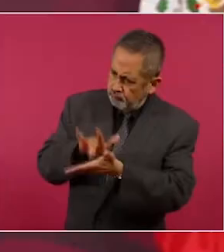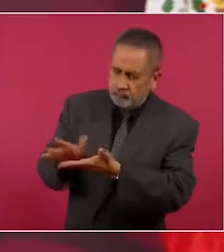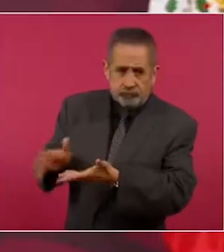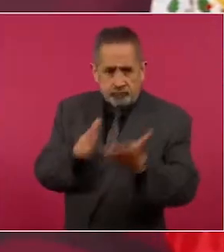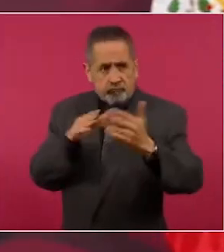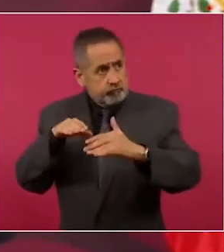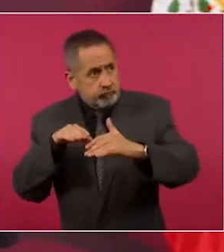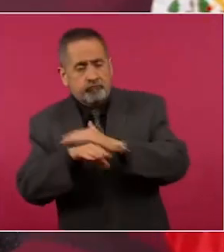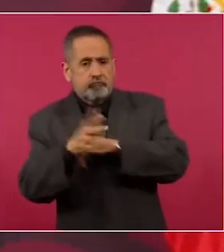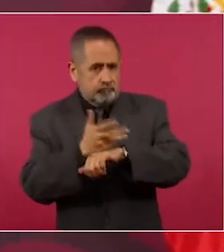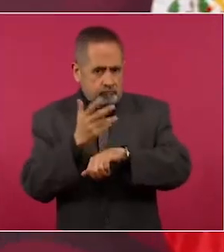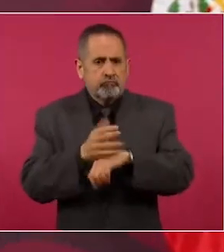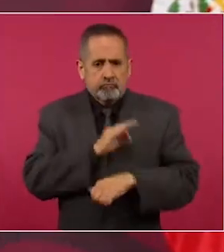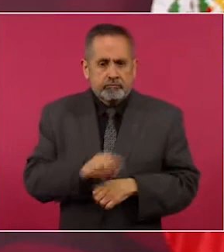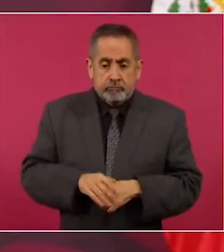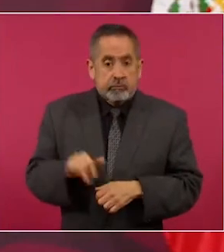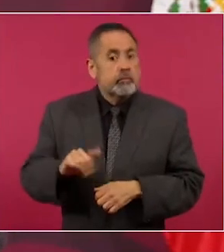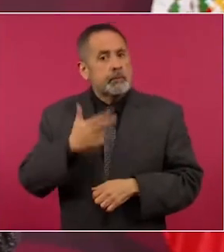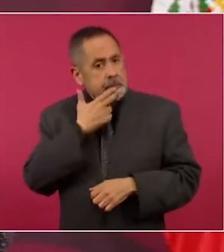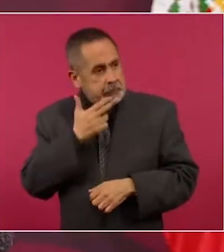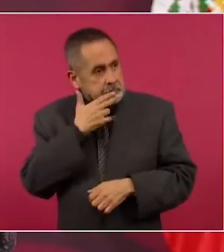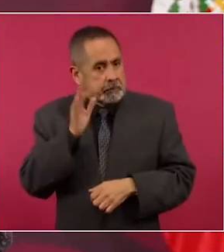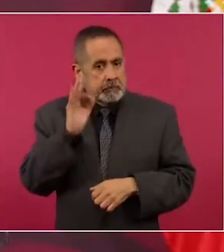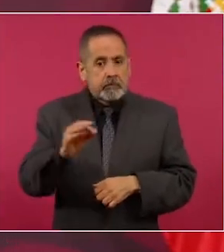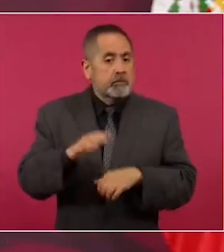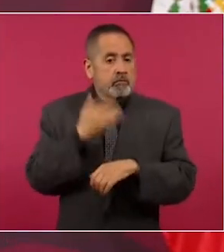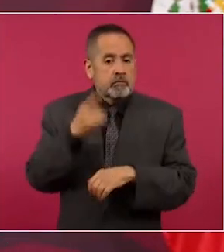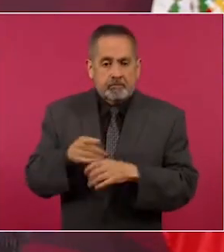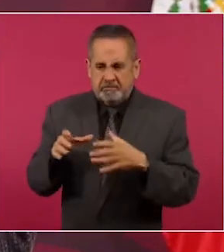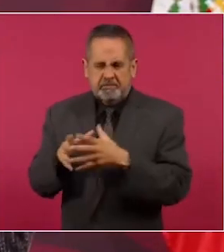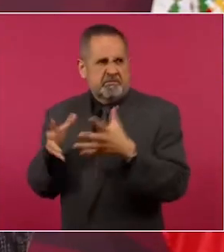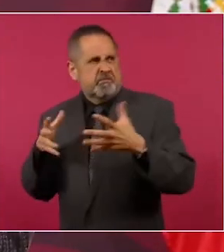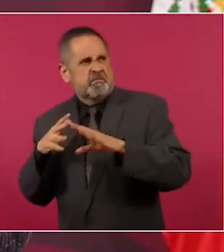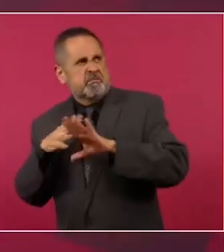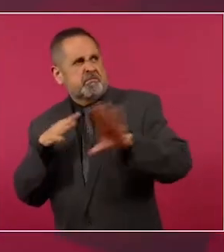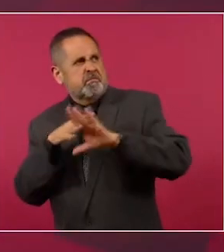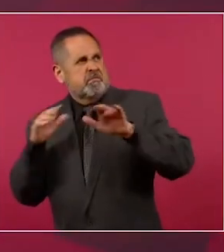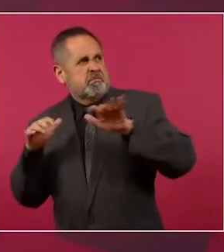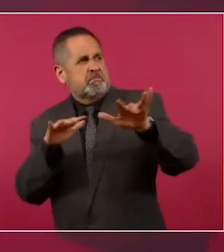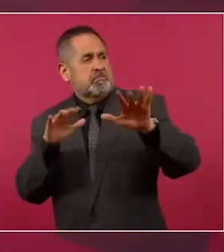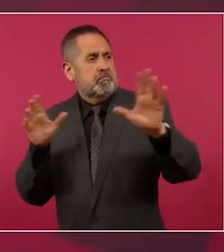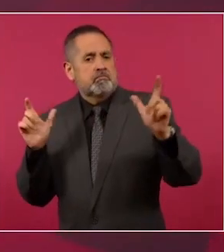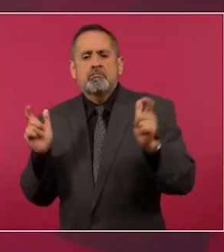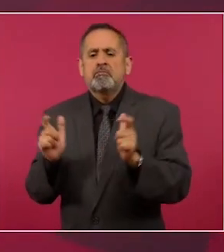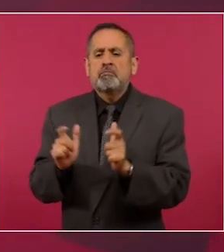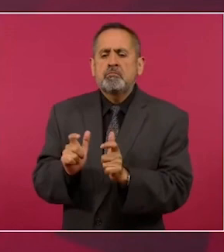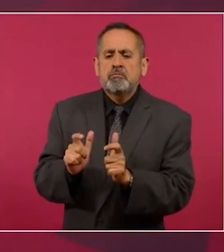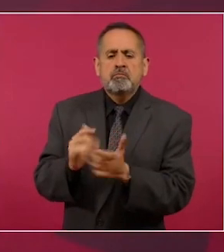funcionó, porque ya el flujo por México se redujo,